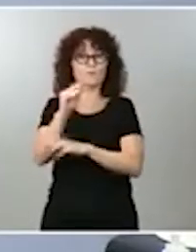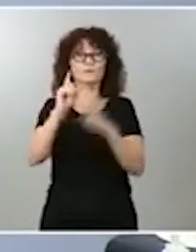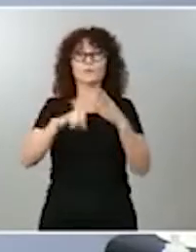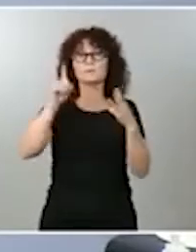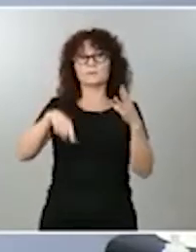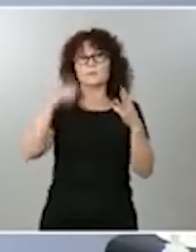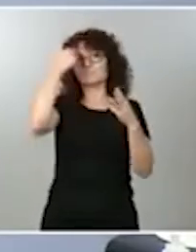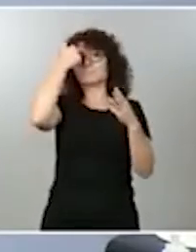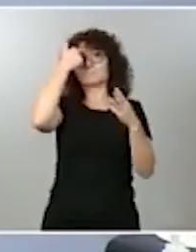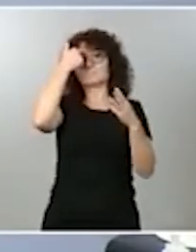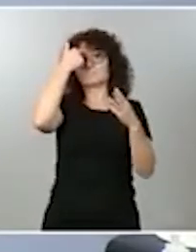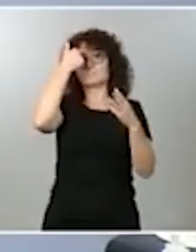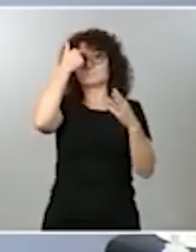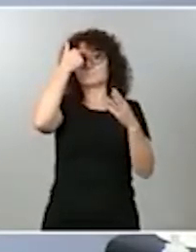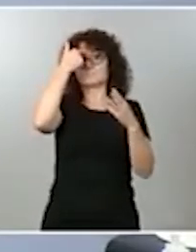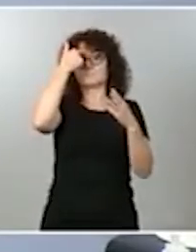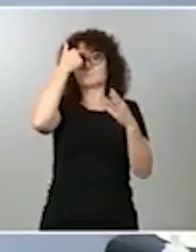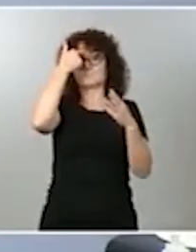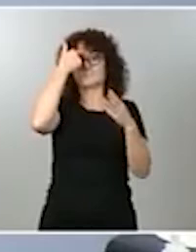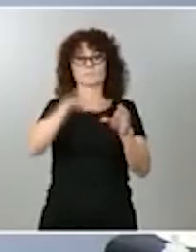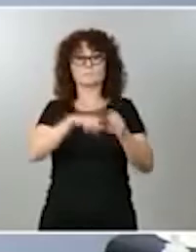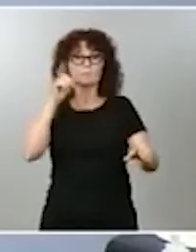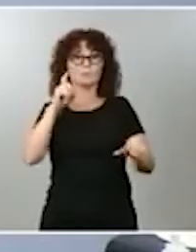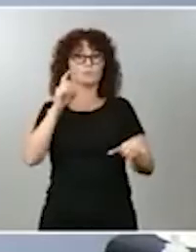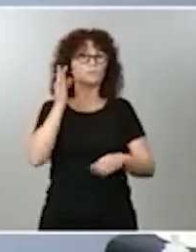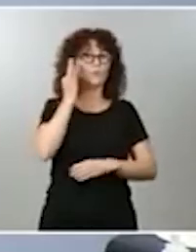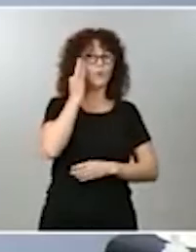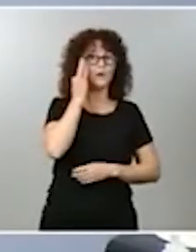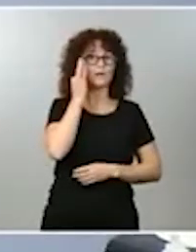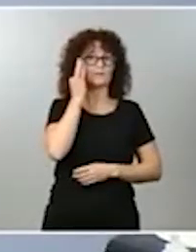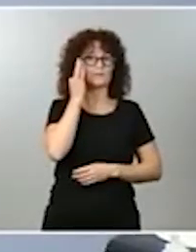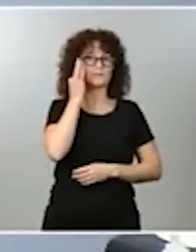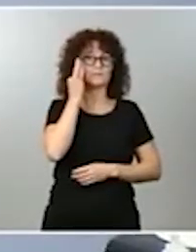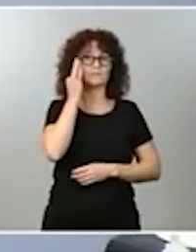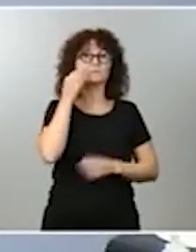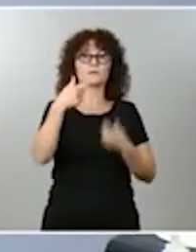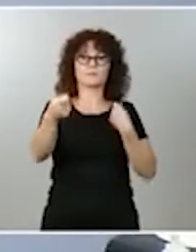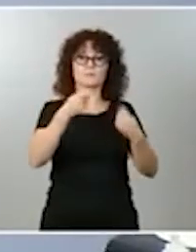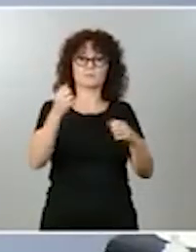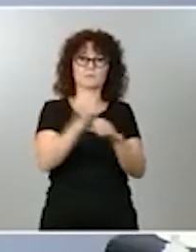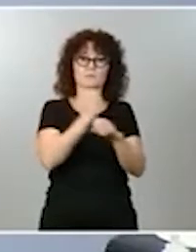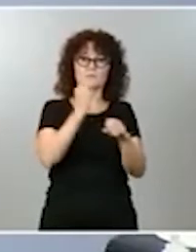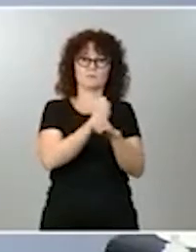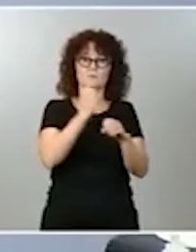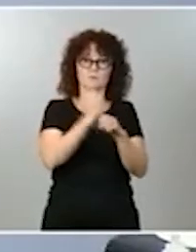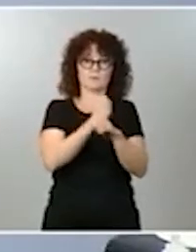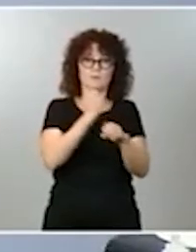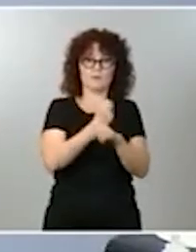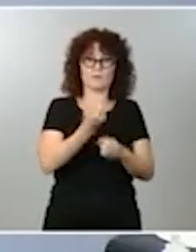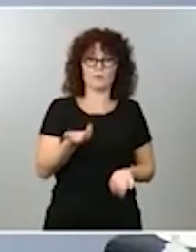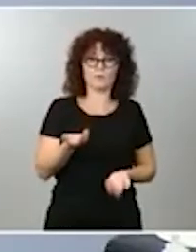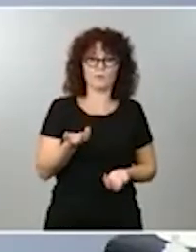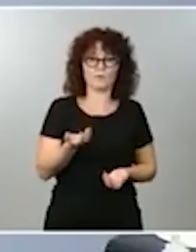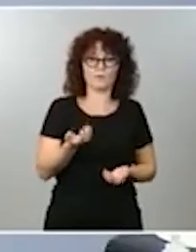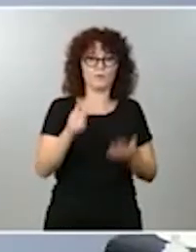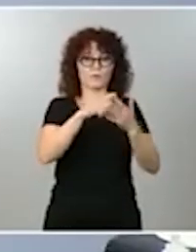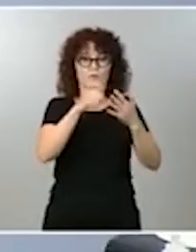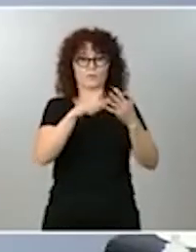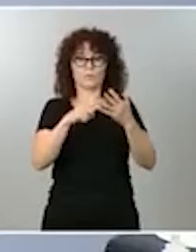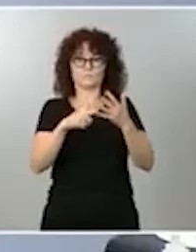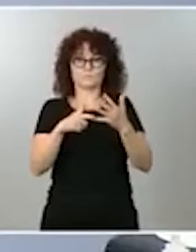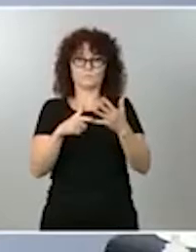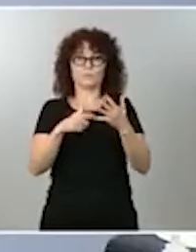salidas estructurales de las mujeres del mercado de trabajo y no querría olvidarme de